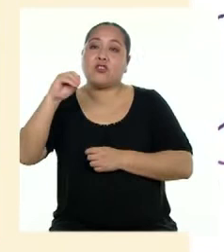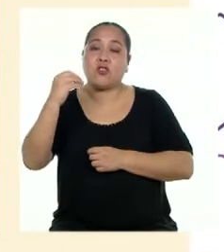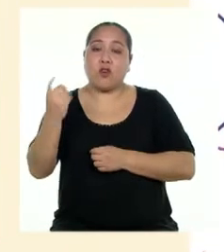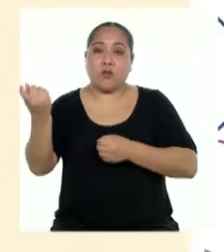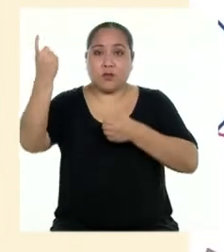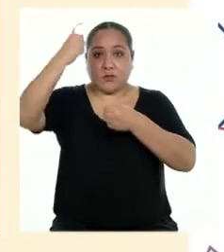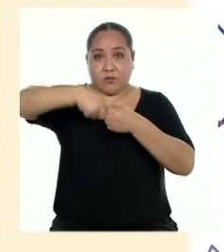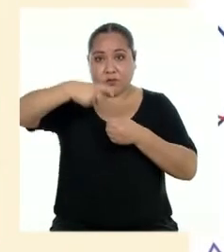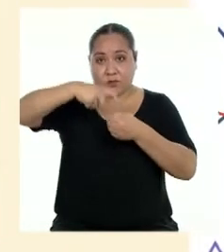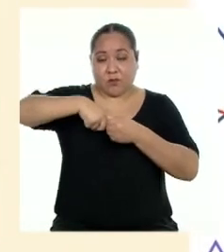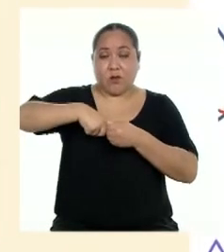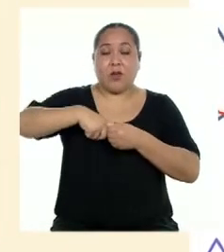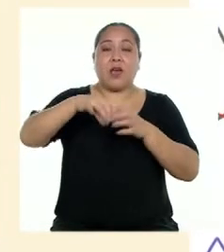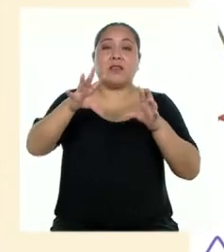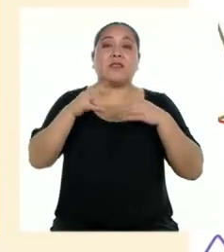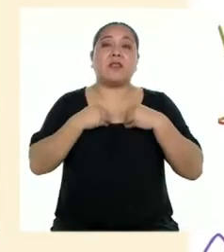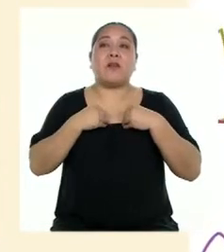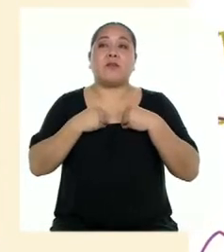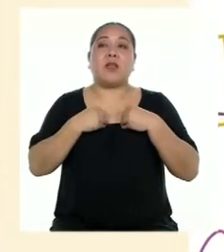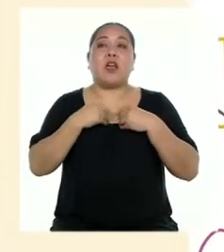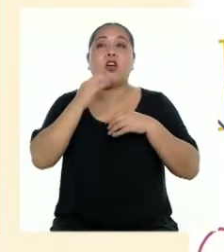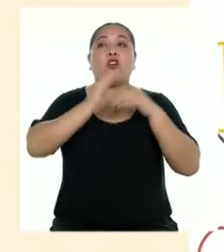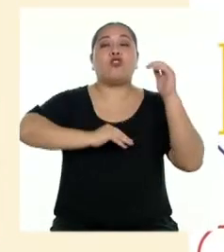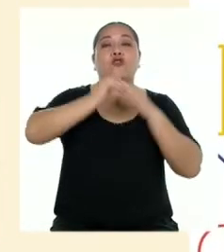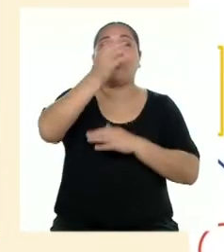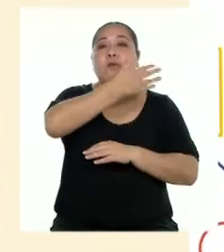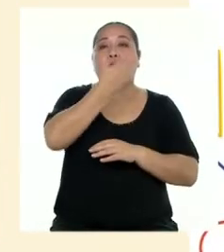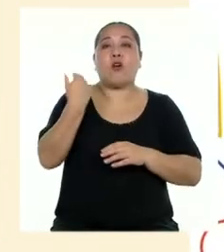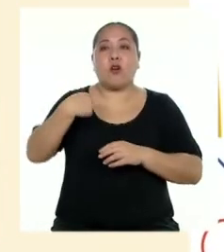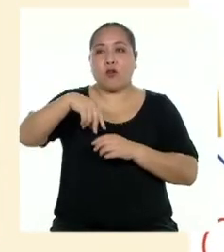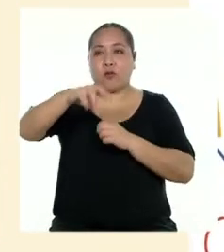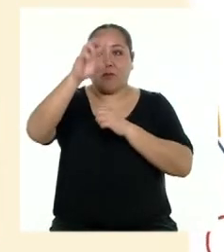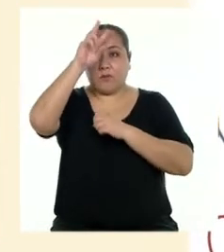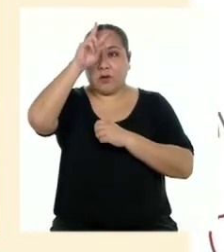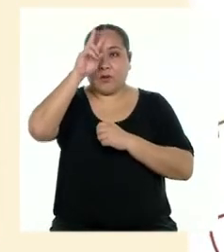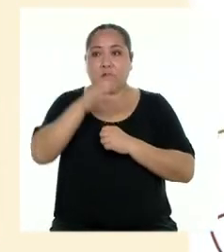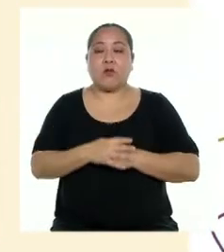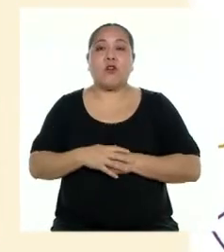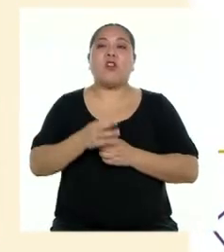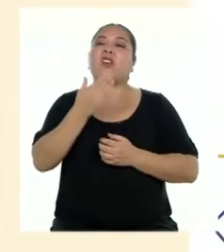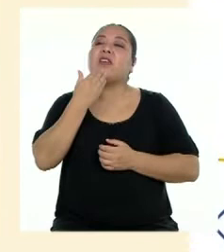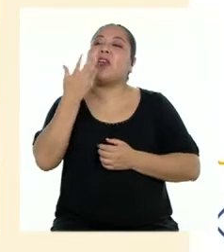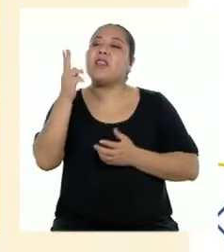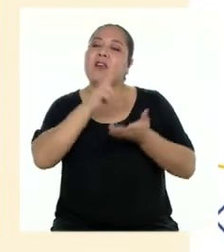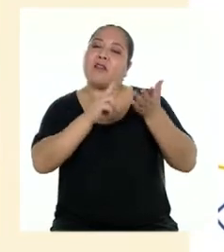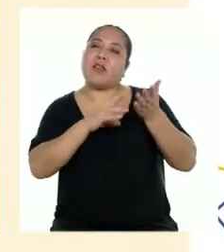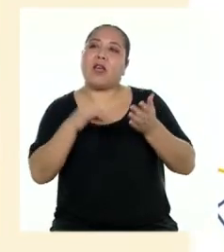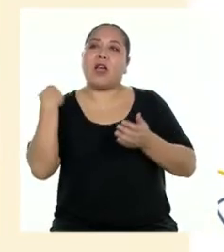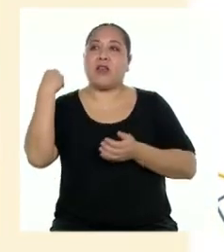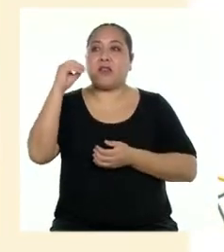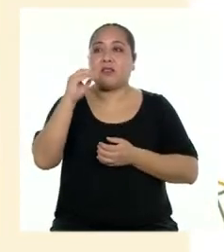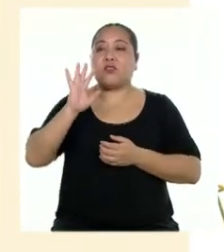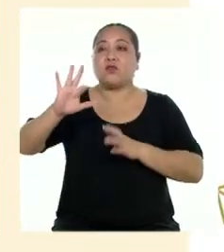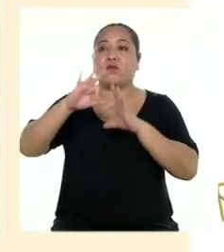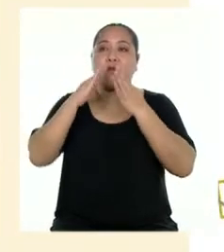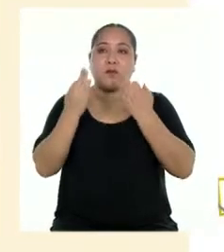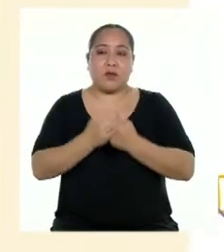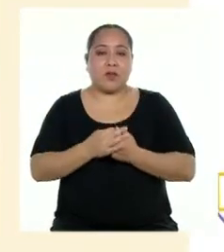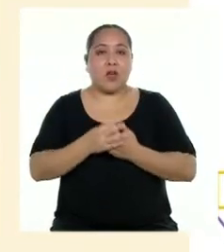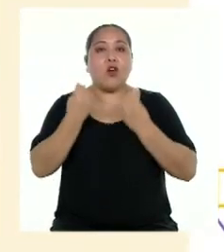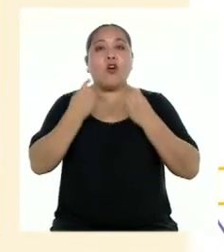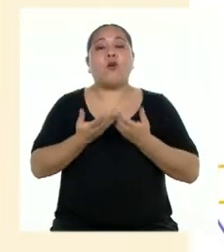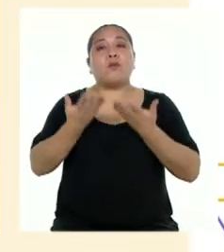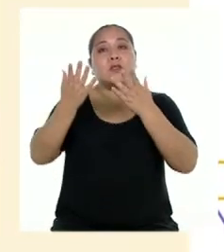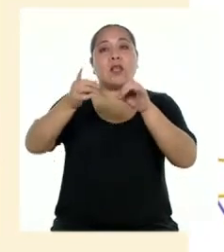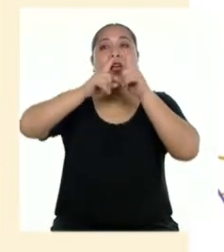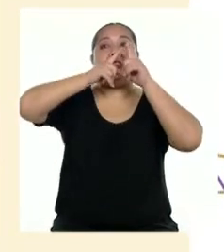un mejor país. Su público son las y los adolescentes de cuarto de secundaria y sus familias. Además, se llegará a ellas